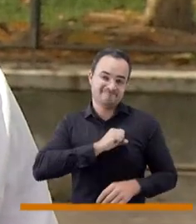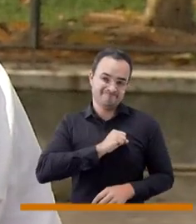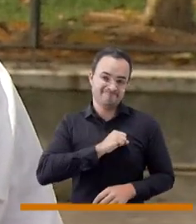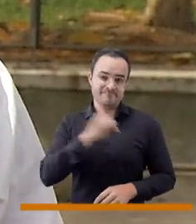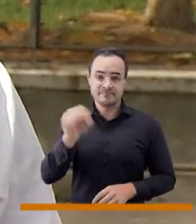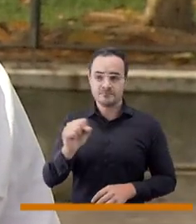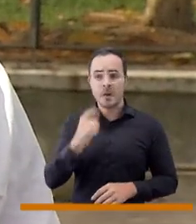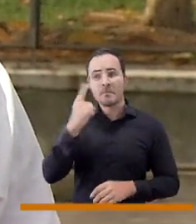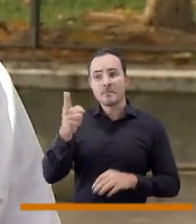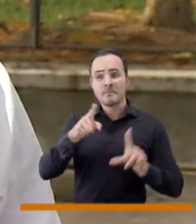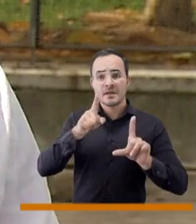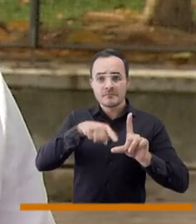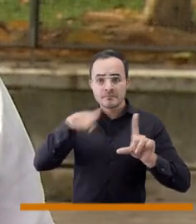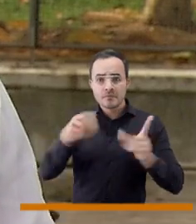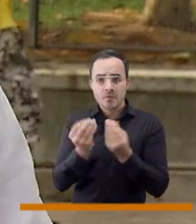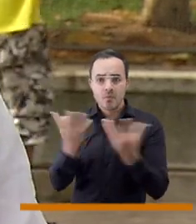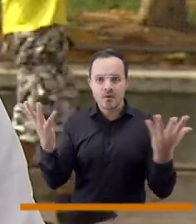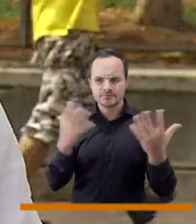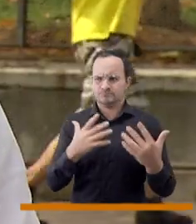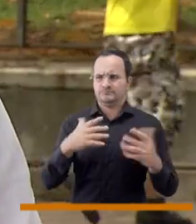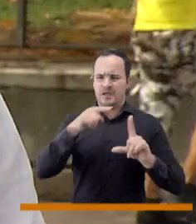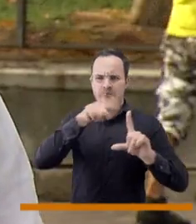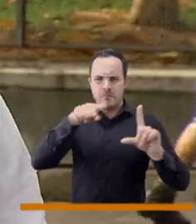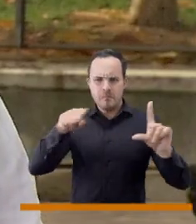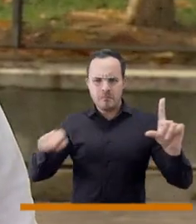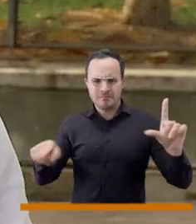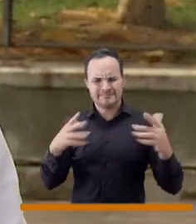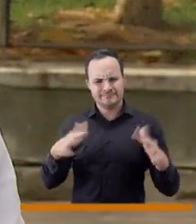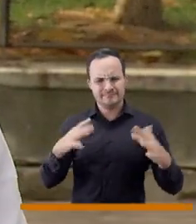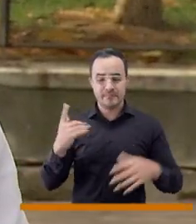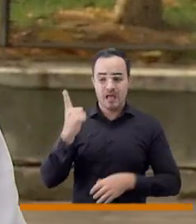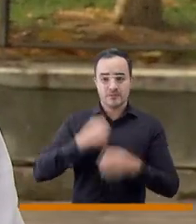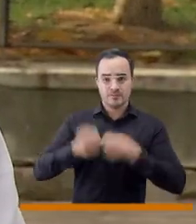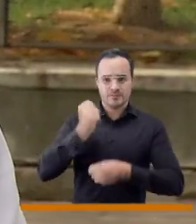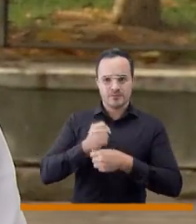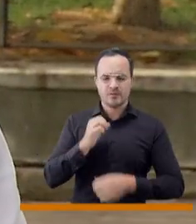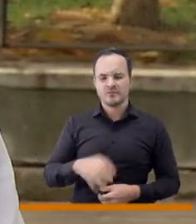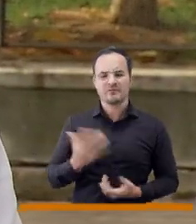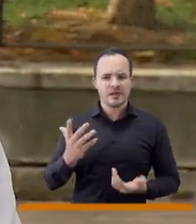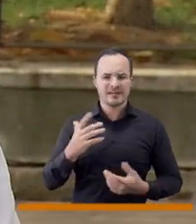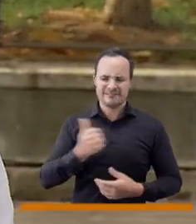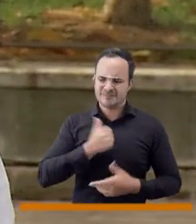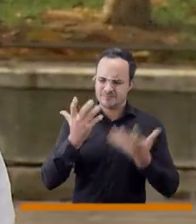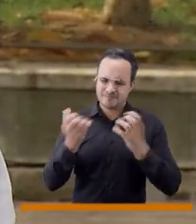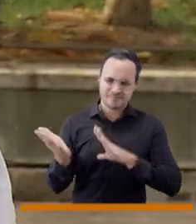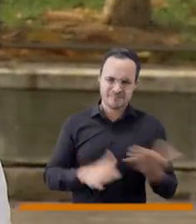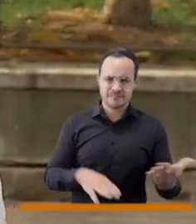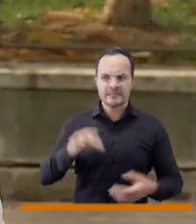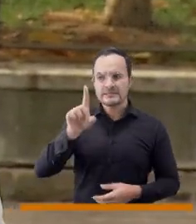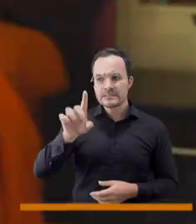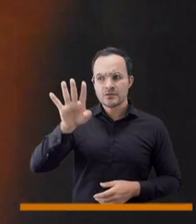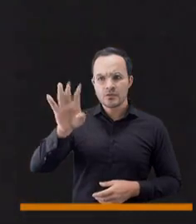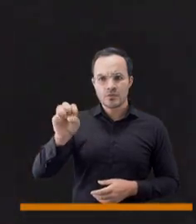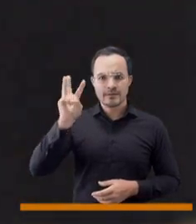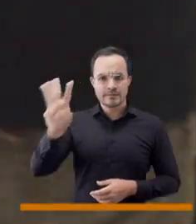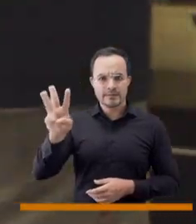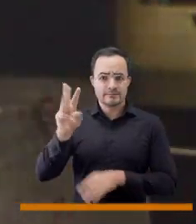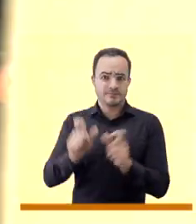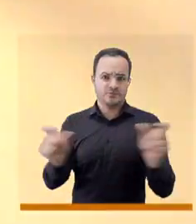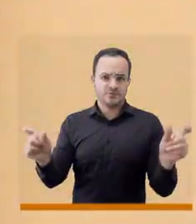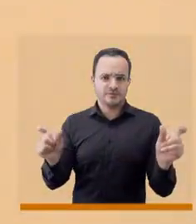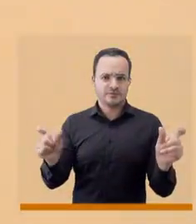tener indicadores tan negativos. La ciudad del año pasado tuvo un indicador de suicidio de 193 personas.